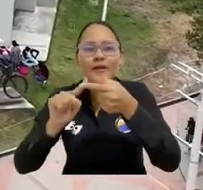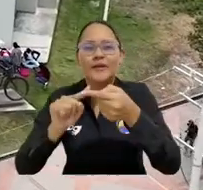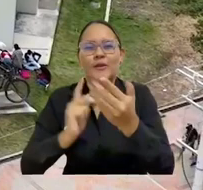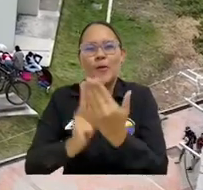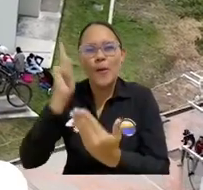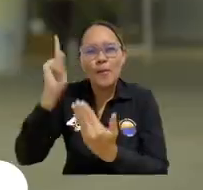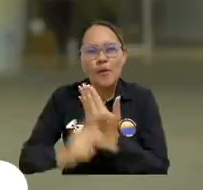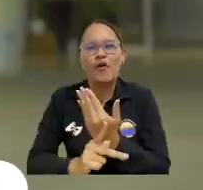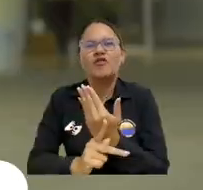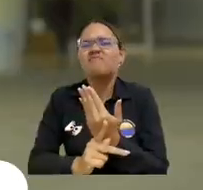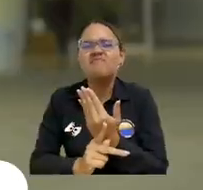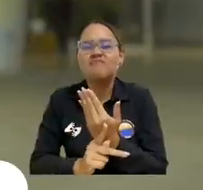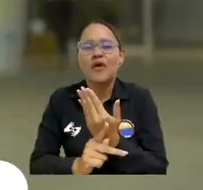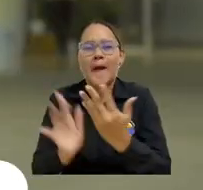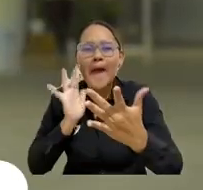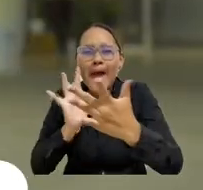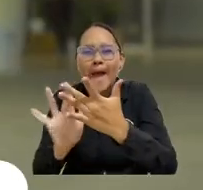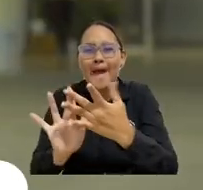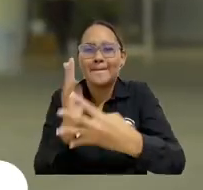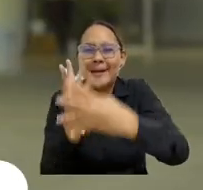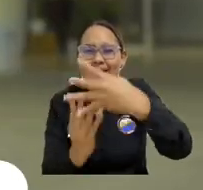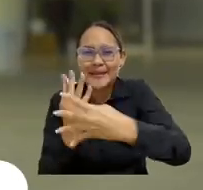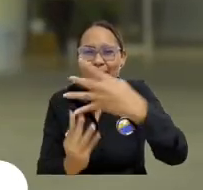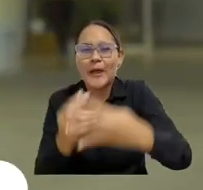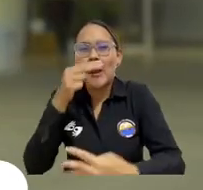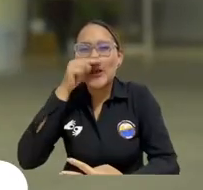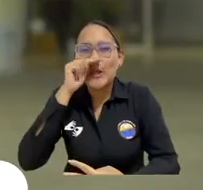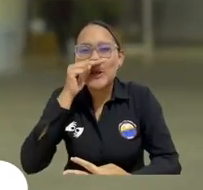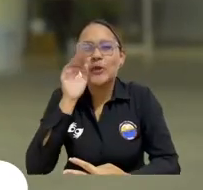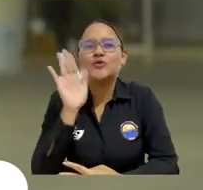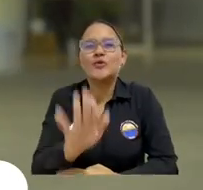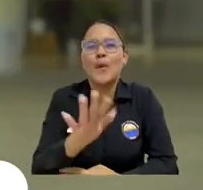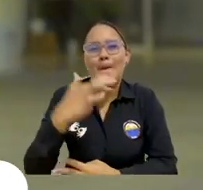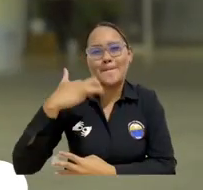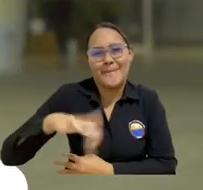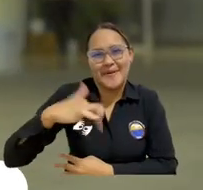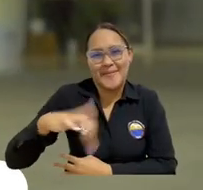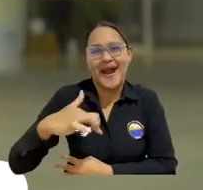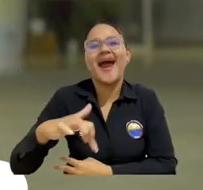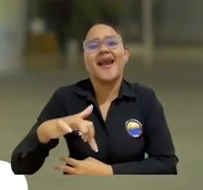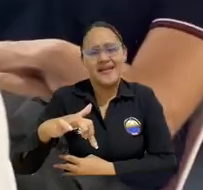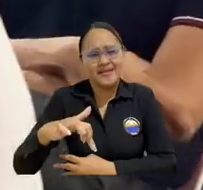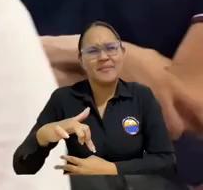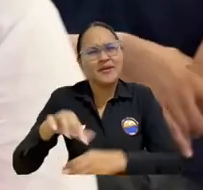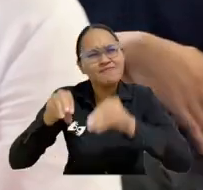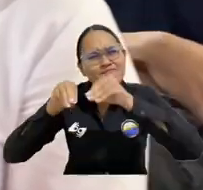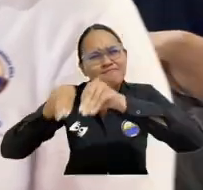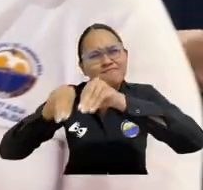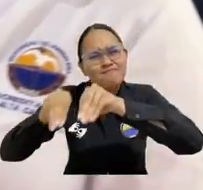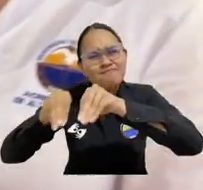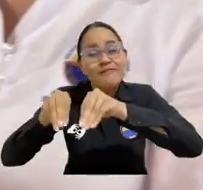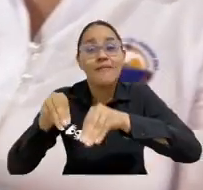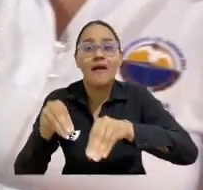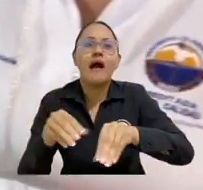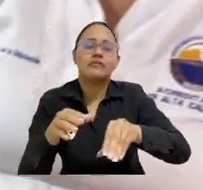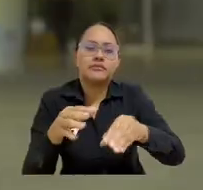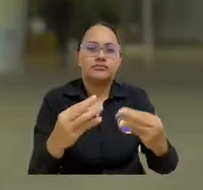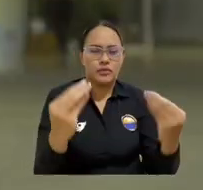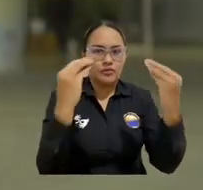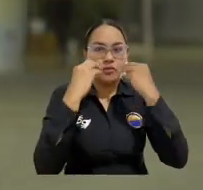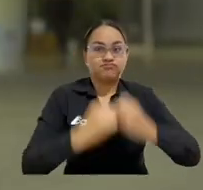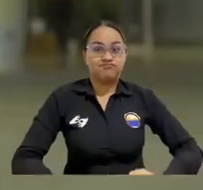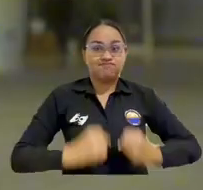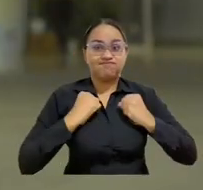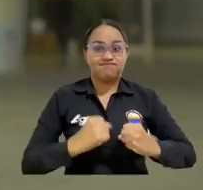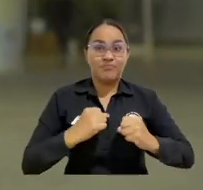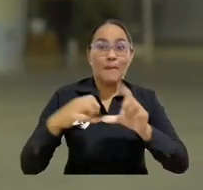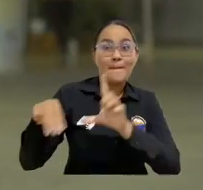intención es realizar un proyecto que vaya hacia las matemáticas con los niños de básica primaria. Llegarles desde el corazón a